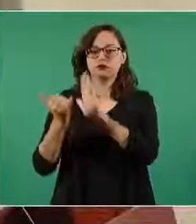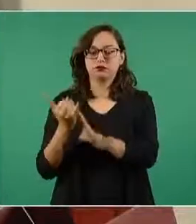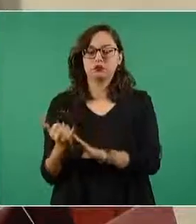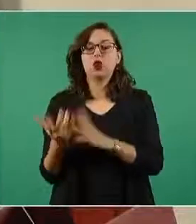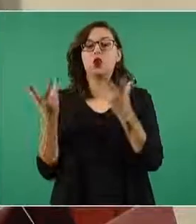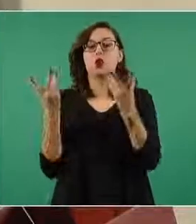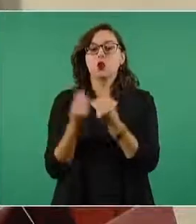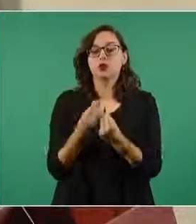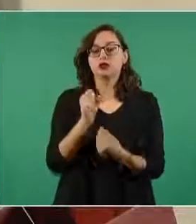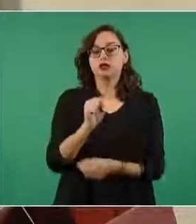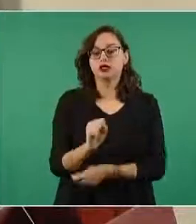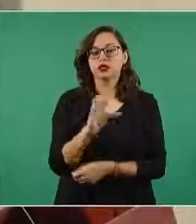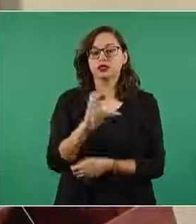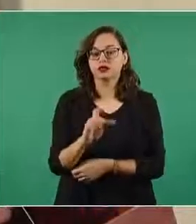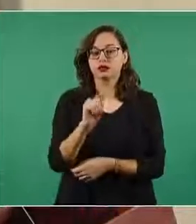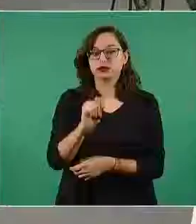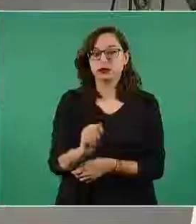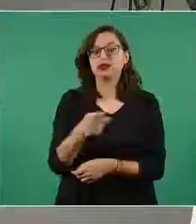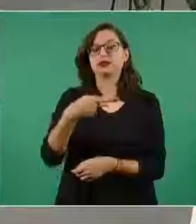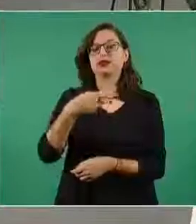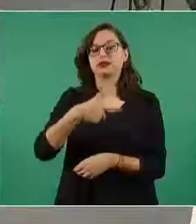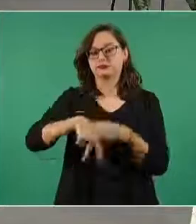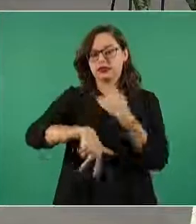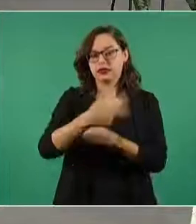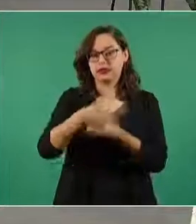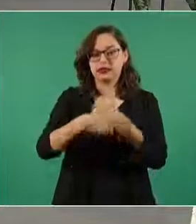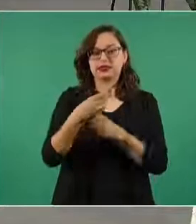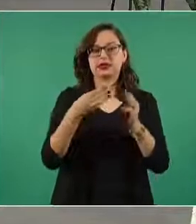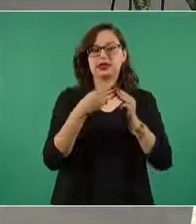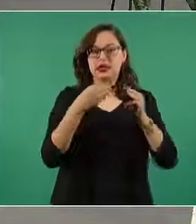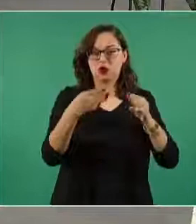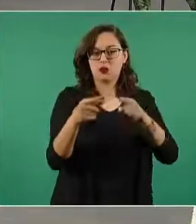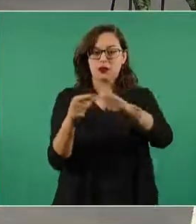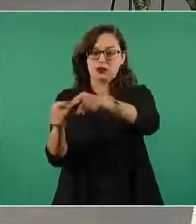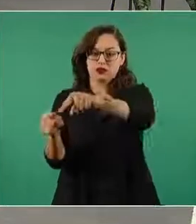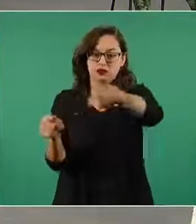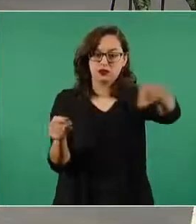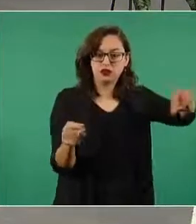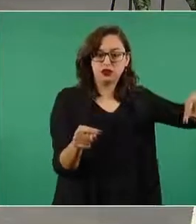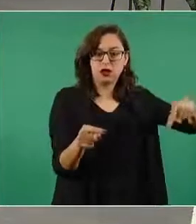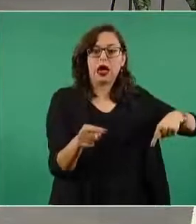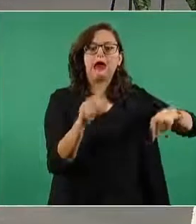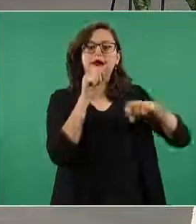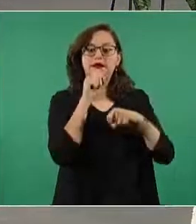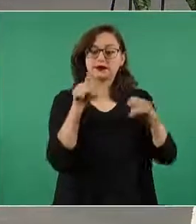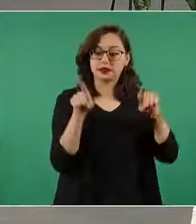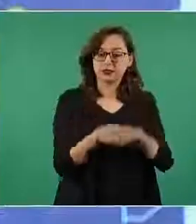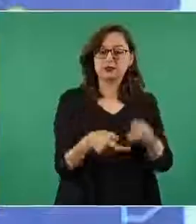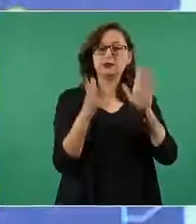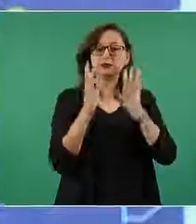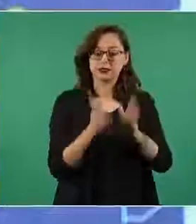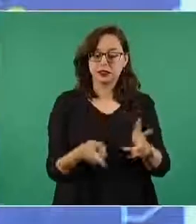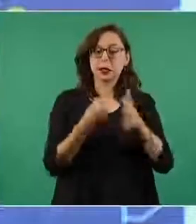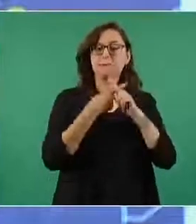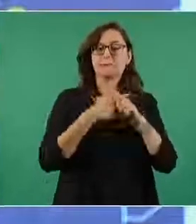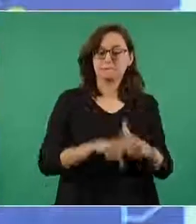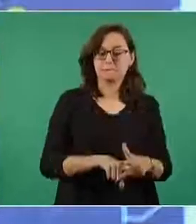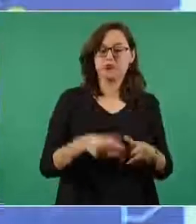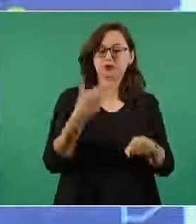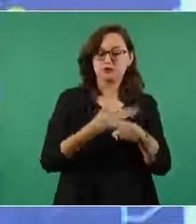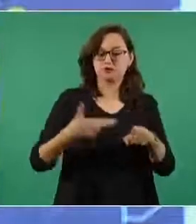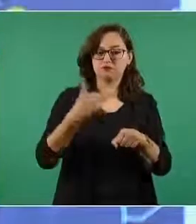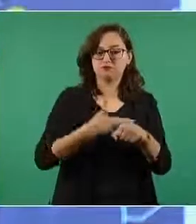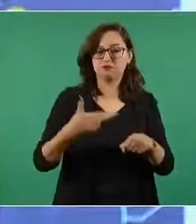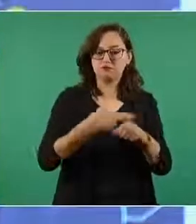Comunicaciones los otros 13 kilómetros que ya están en el proyecto ejecutivo y en la liberación de derechos de vía y en la agilización del